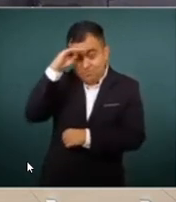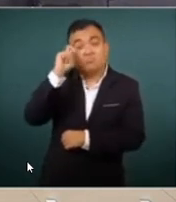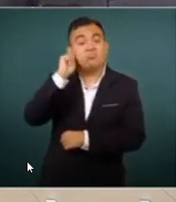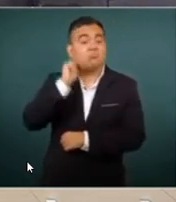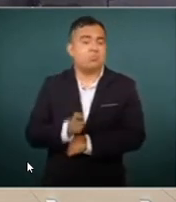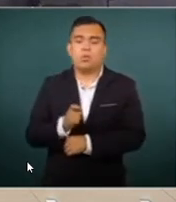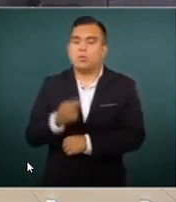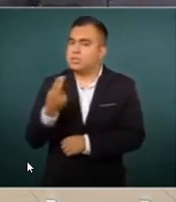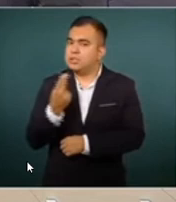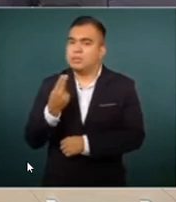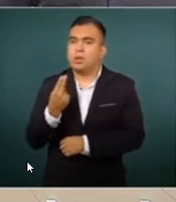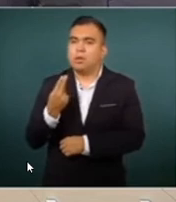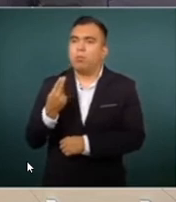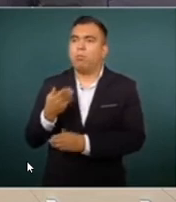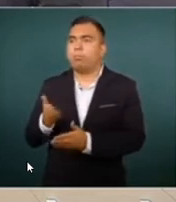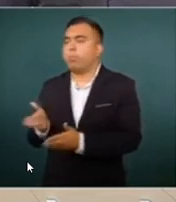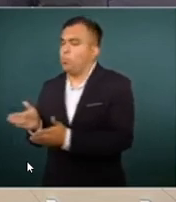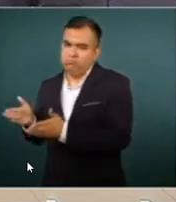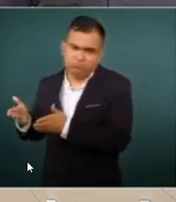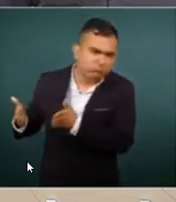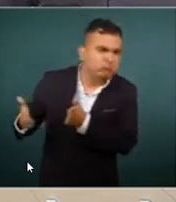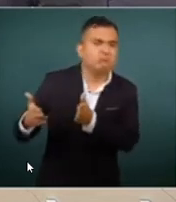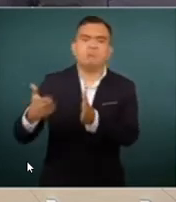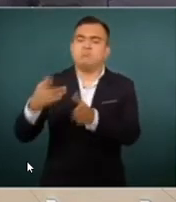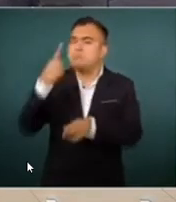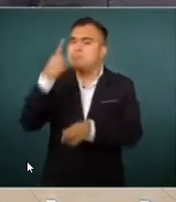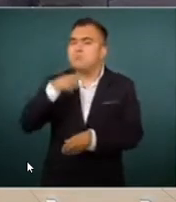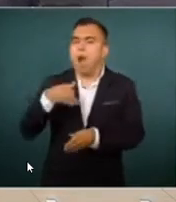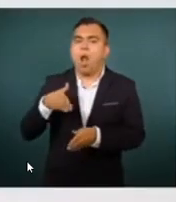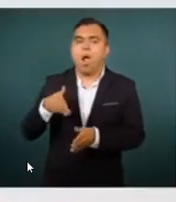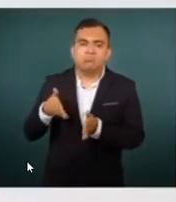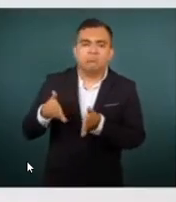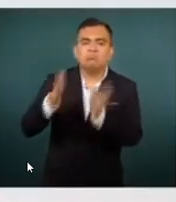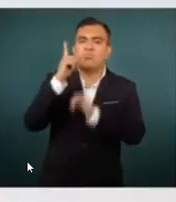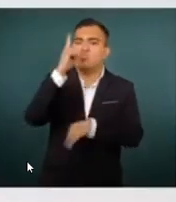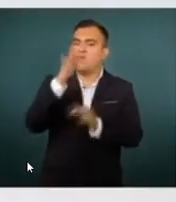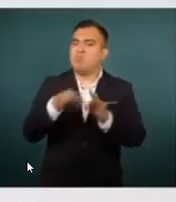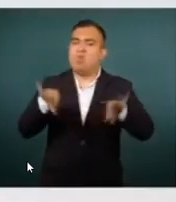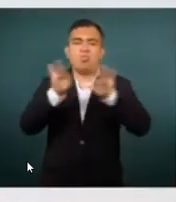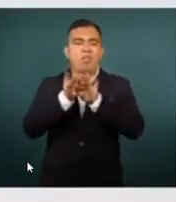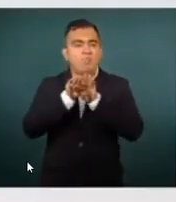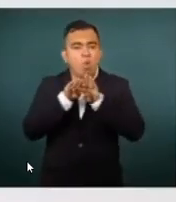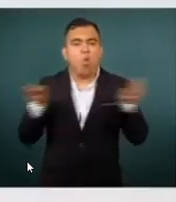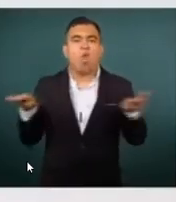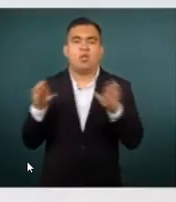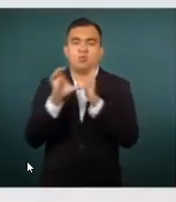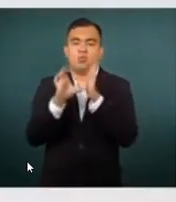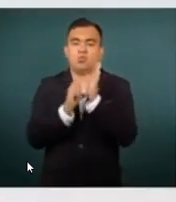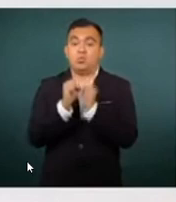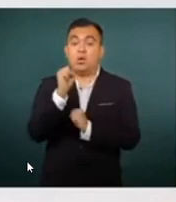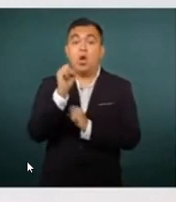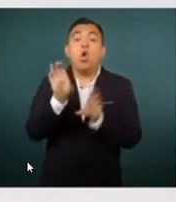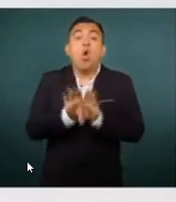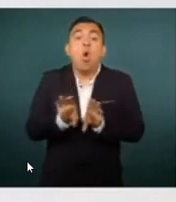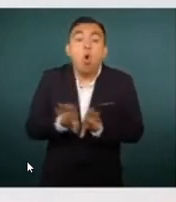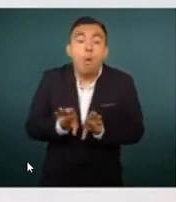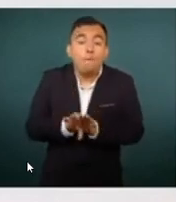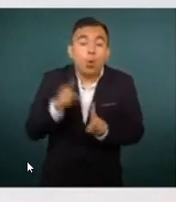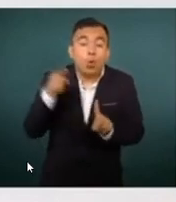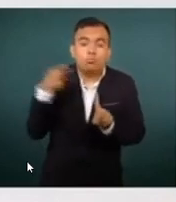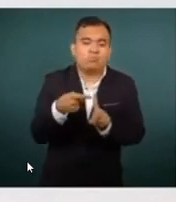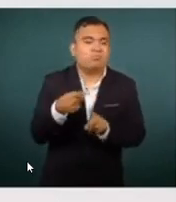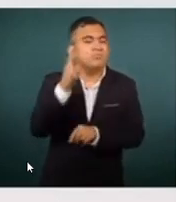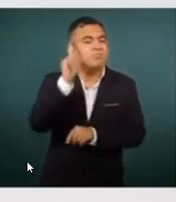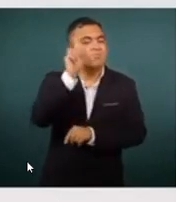el pluralismo político y el equilibrio de poderes que caracterizan a la democracia constitucional. La única manera de lograrlo es mediante una